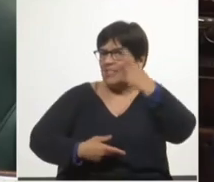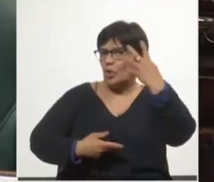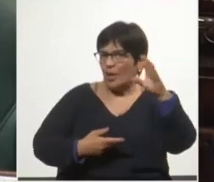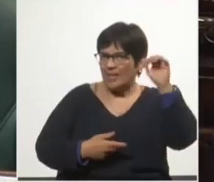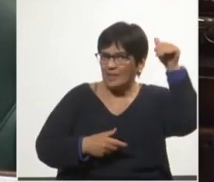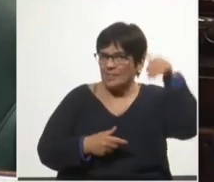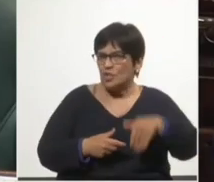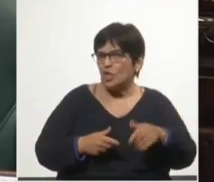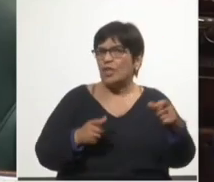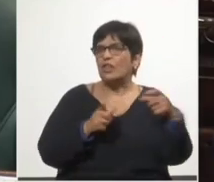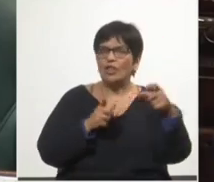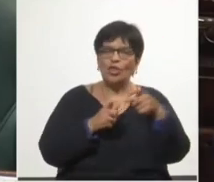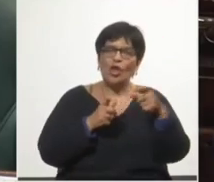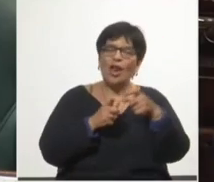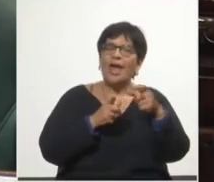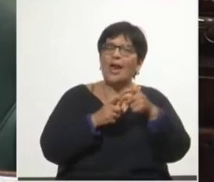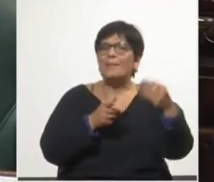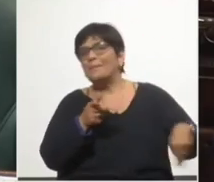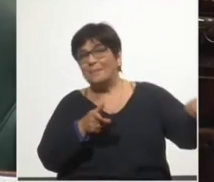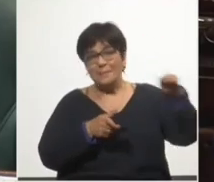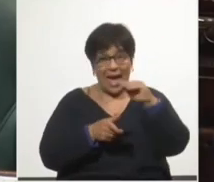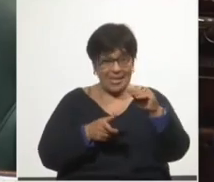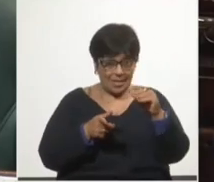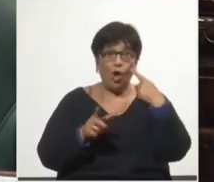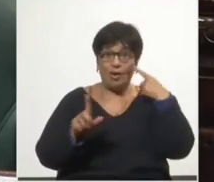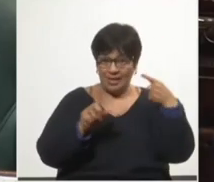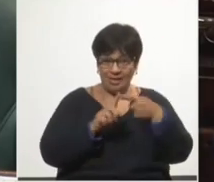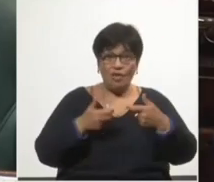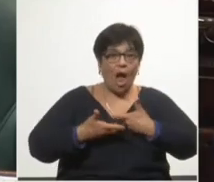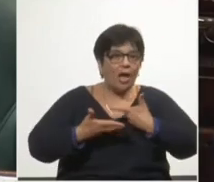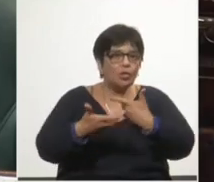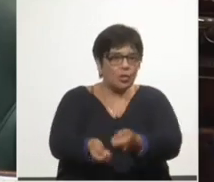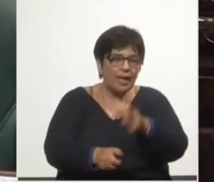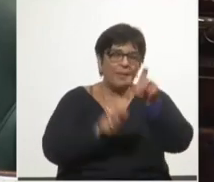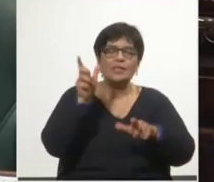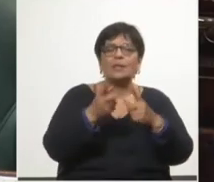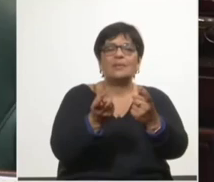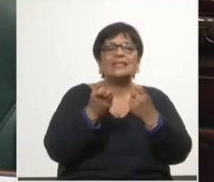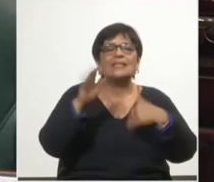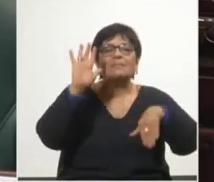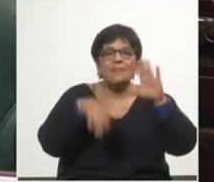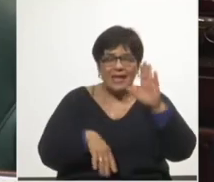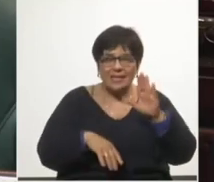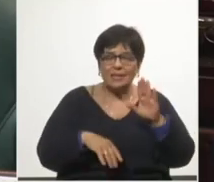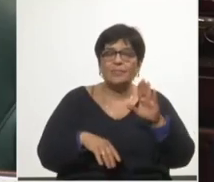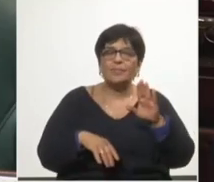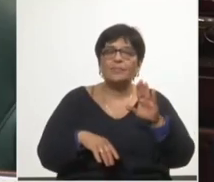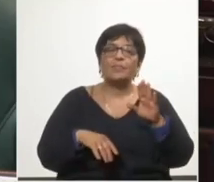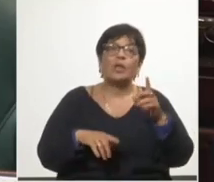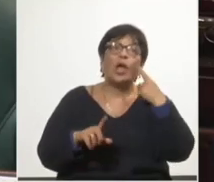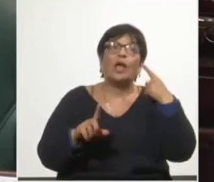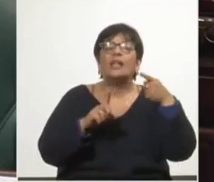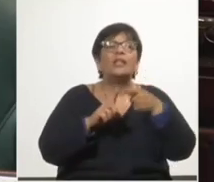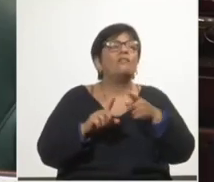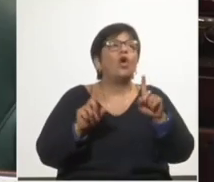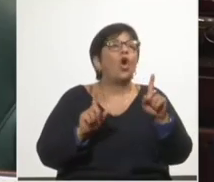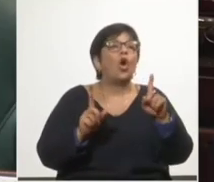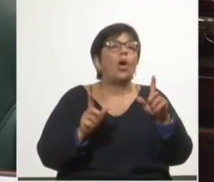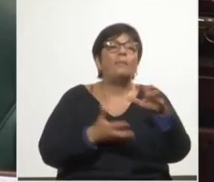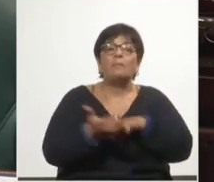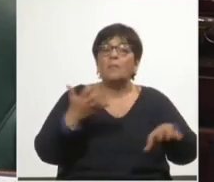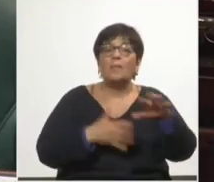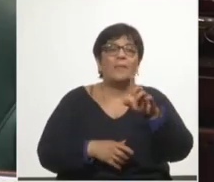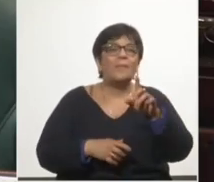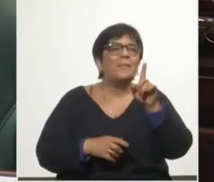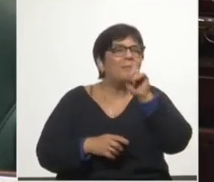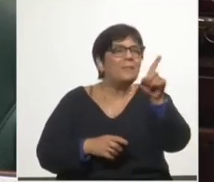millones de dólares más para ayudar a los más necesitados, para que no se perdieran decenas